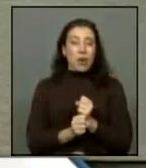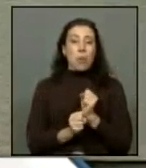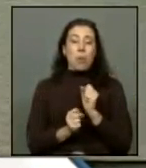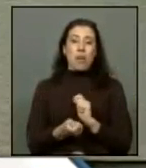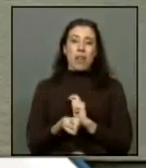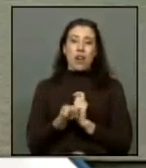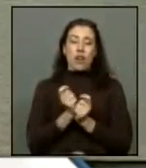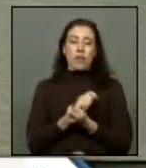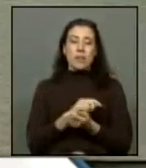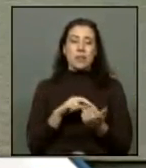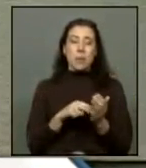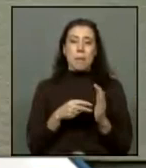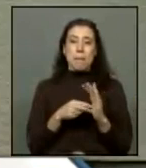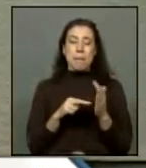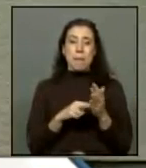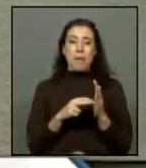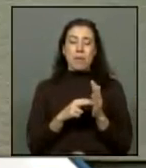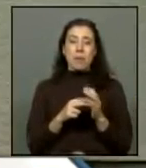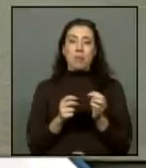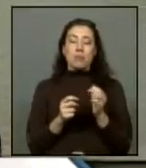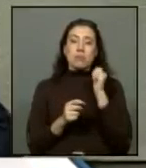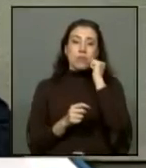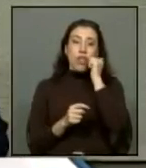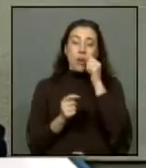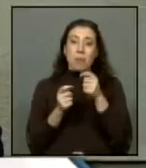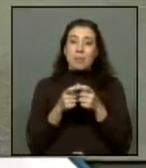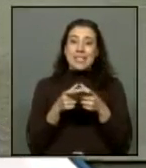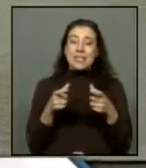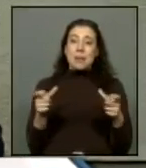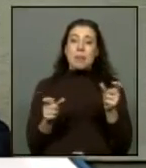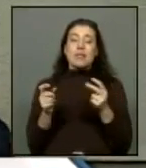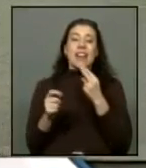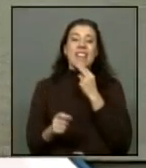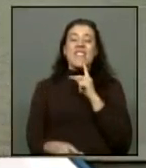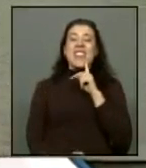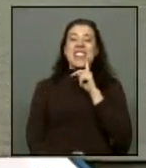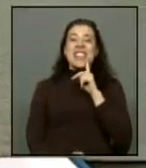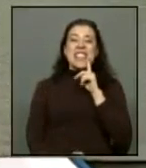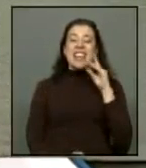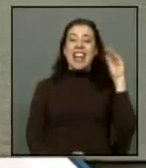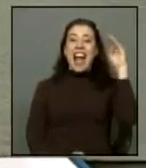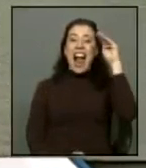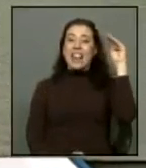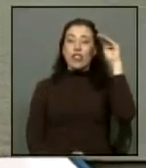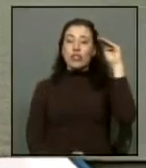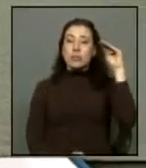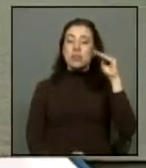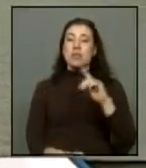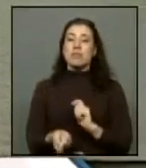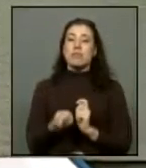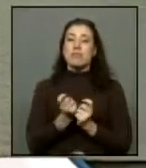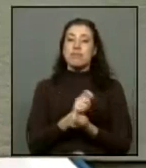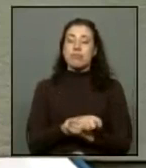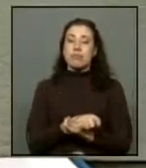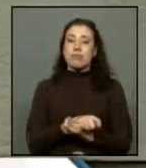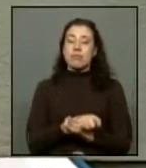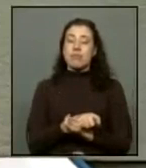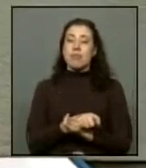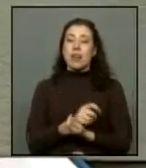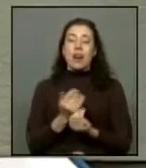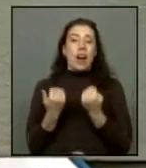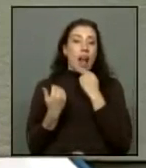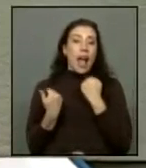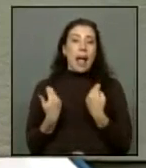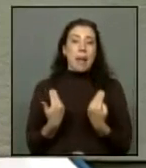convertirse en un problema cada día mayor para los habitantes de las comunas de Iquique y de Alto Hospicio, transformándose en una gran